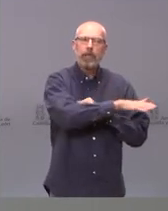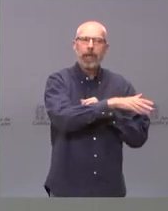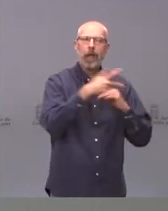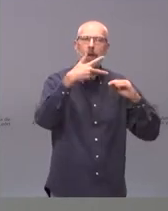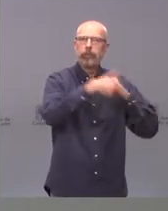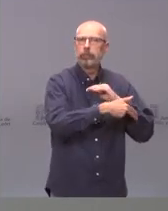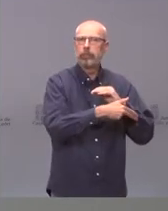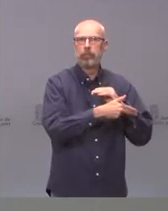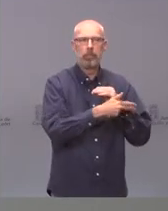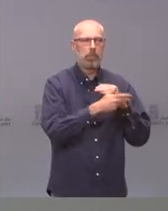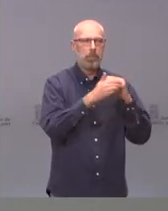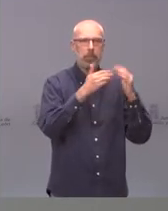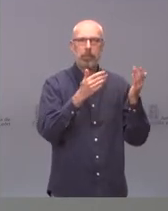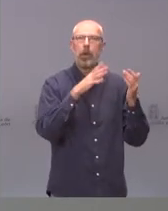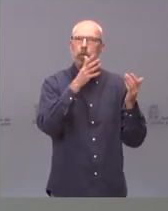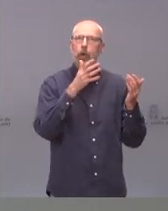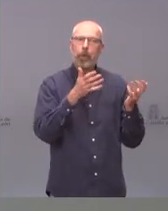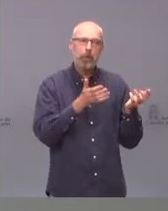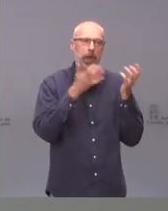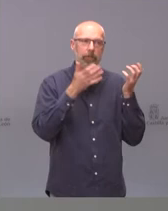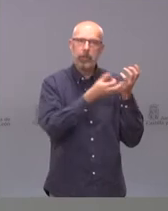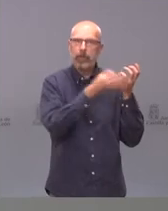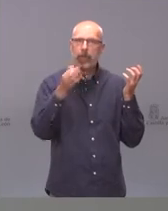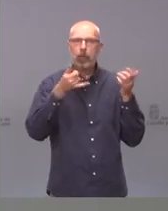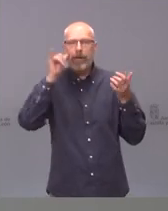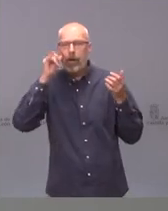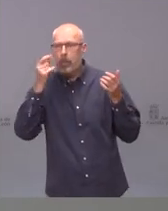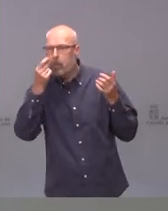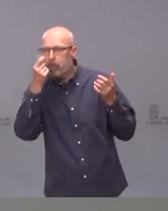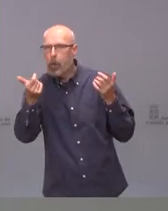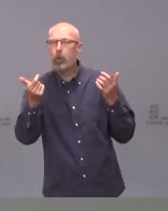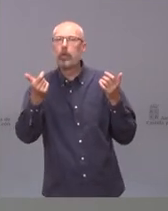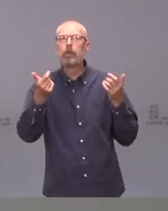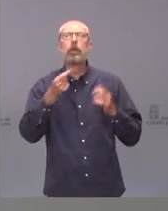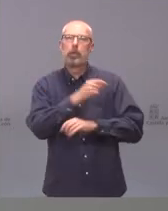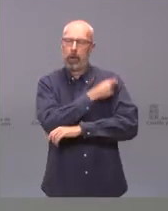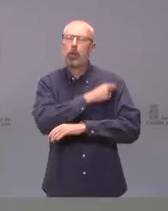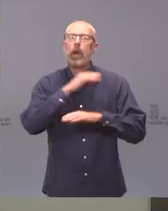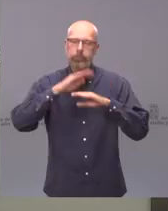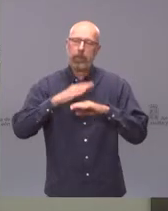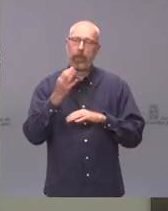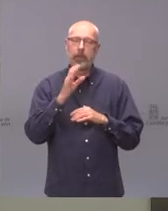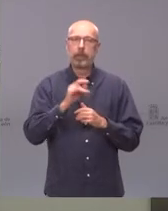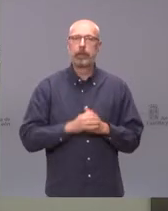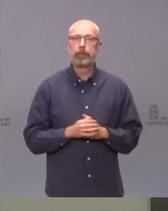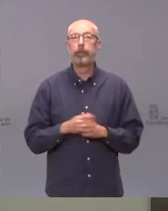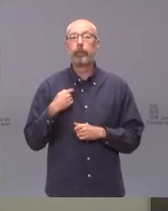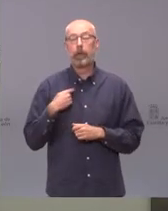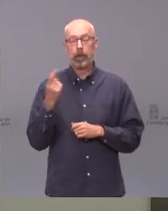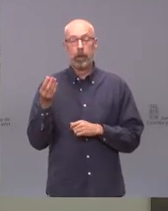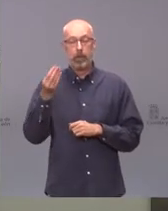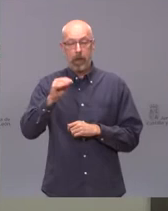mucho más grandes que los riesgos, es el momento de vacunarse. Respecto a sí que me gustaría resaltar una cosa sobre la